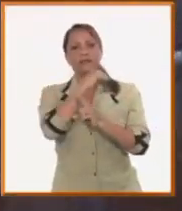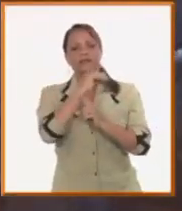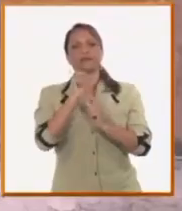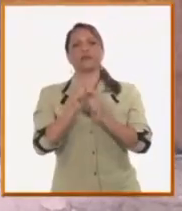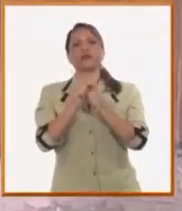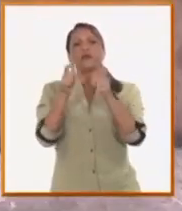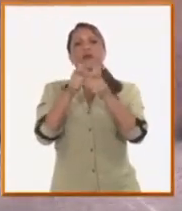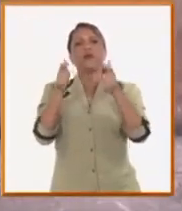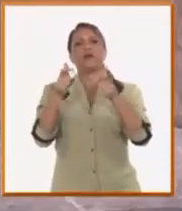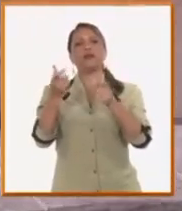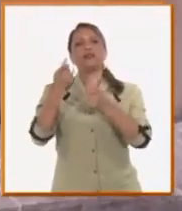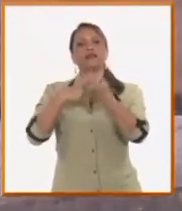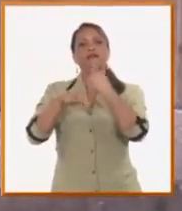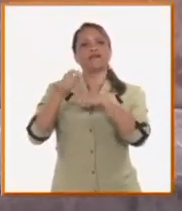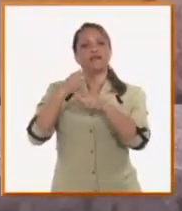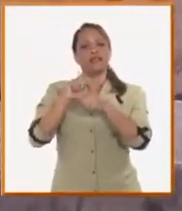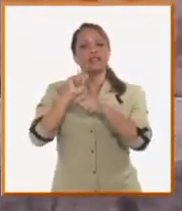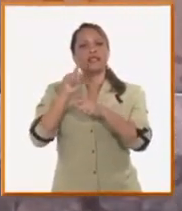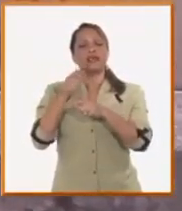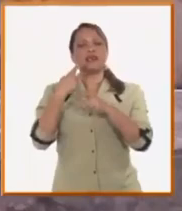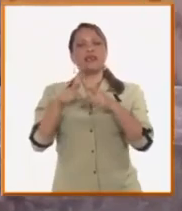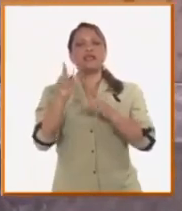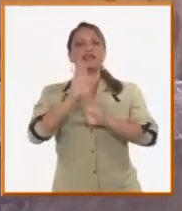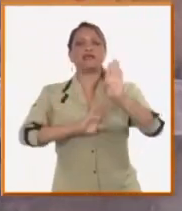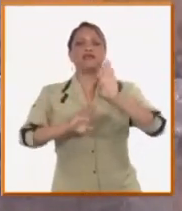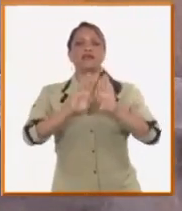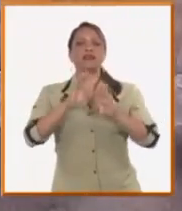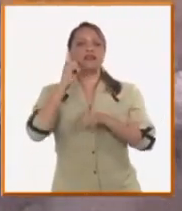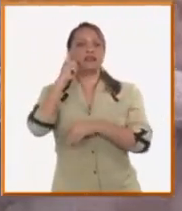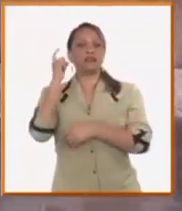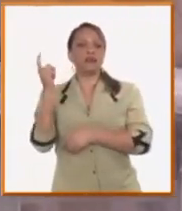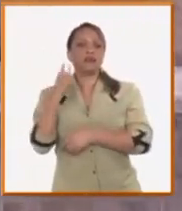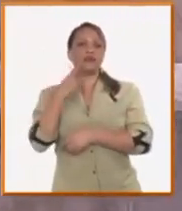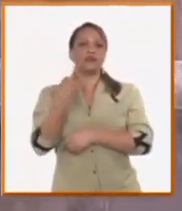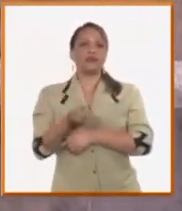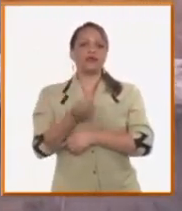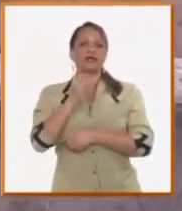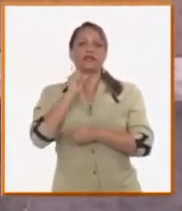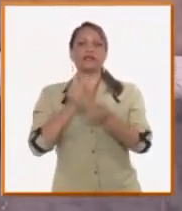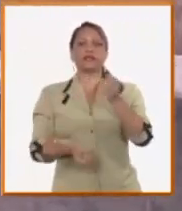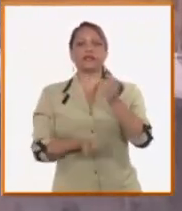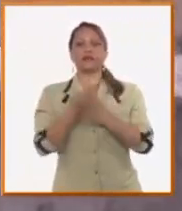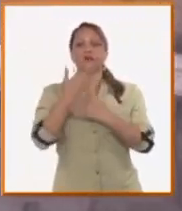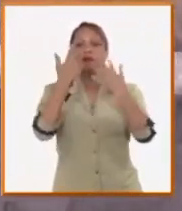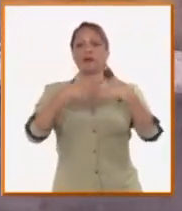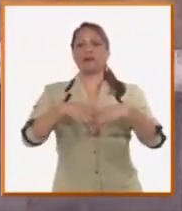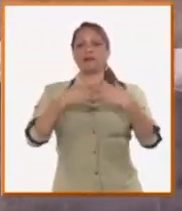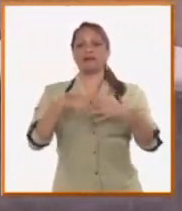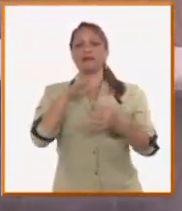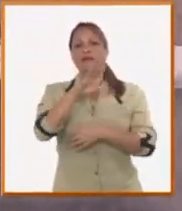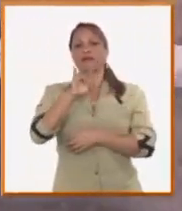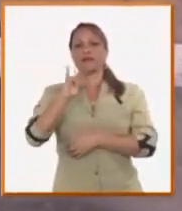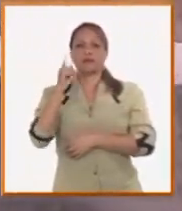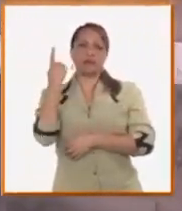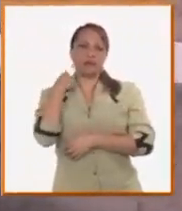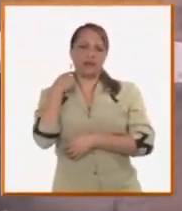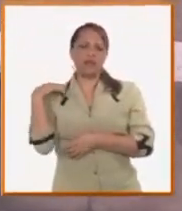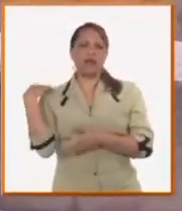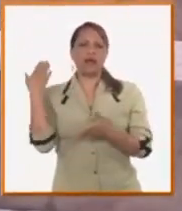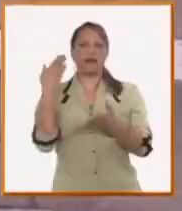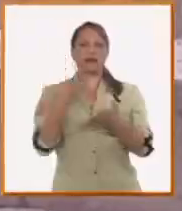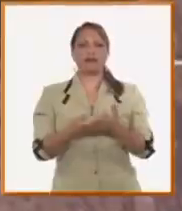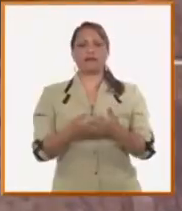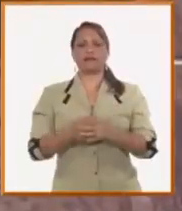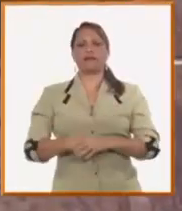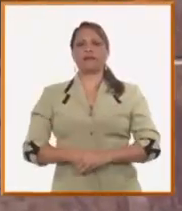exportaciones y la defensa de aquellos sueños con los que surgió la planta hace 59 años. Desde Villa Clara, Grisel y